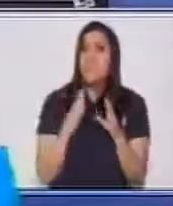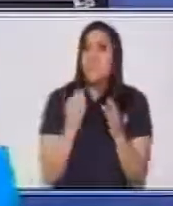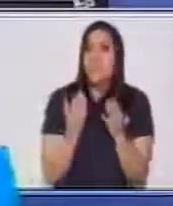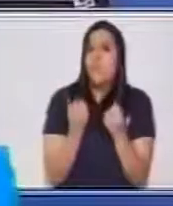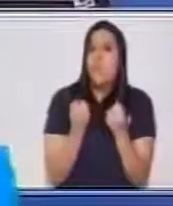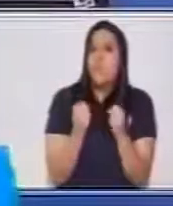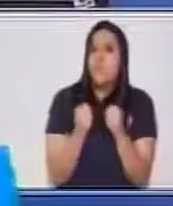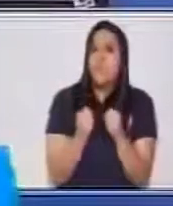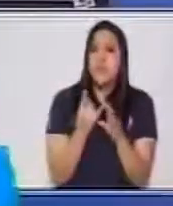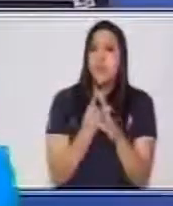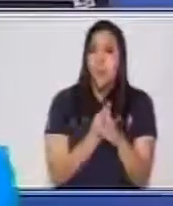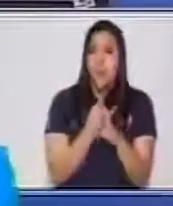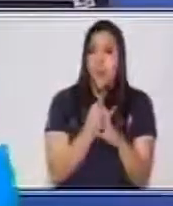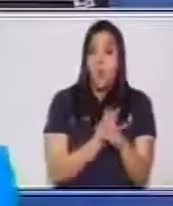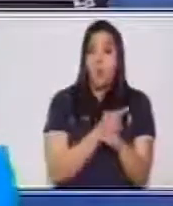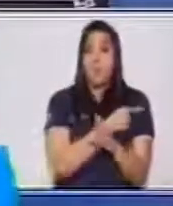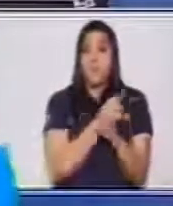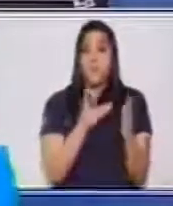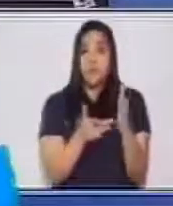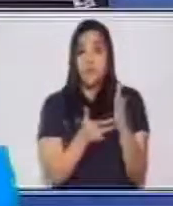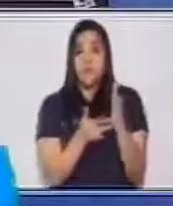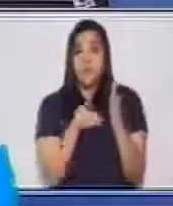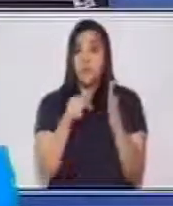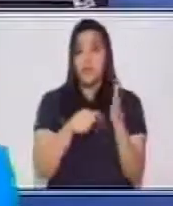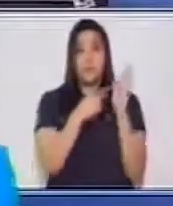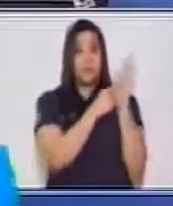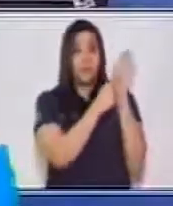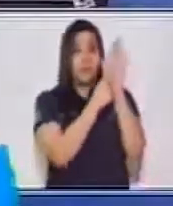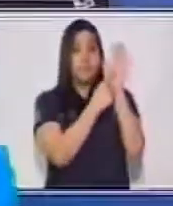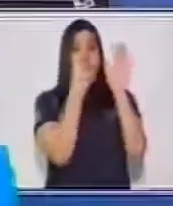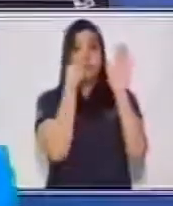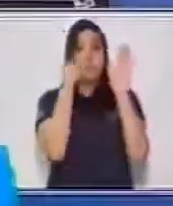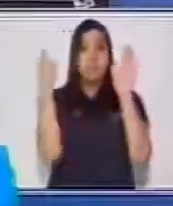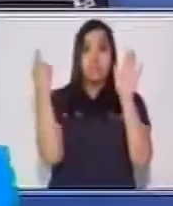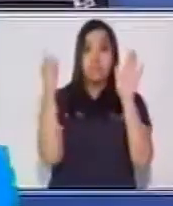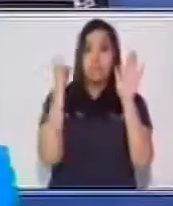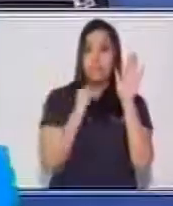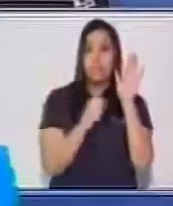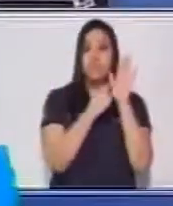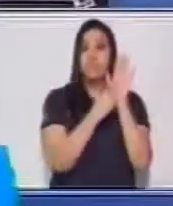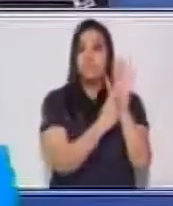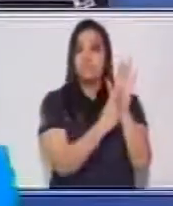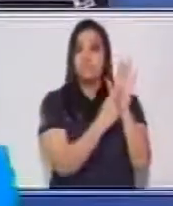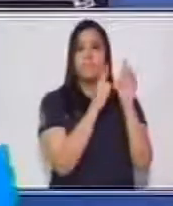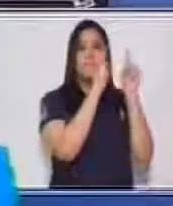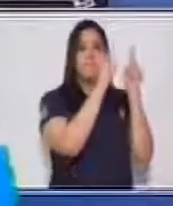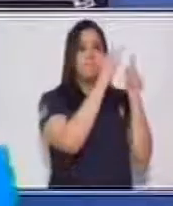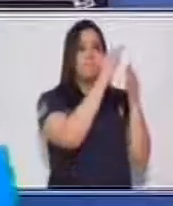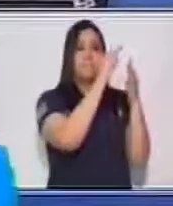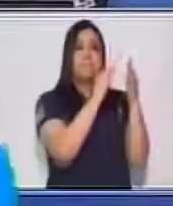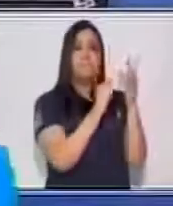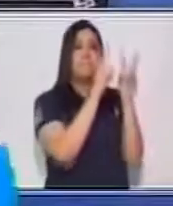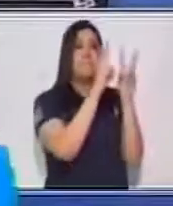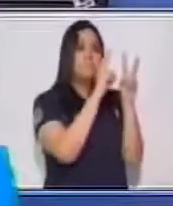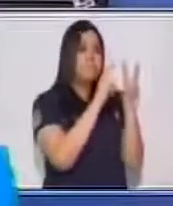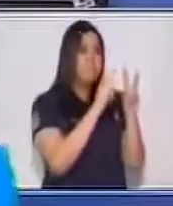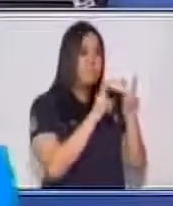instrumento, esta herramienta. Yo te presento aquí uno y vamos a ir analizando cada una de sus